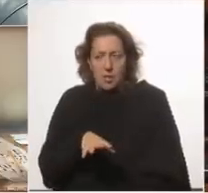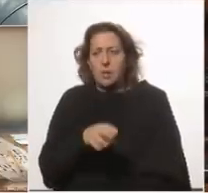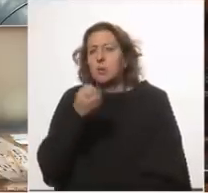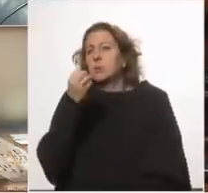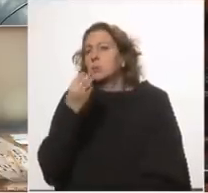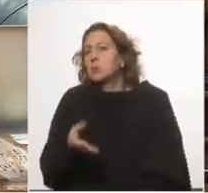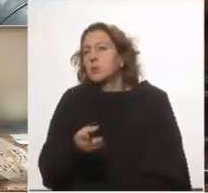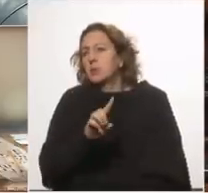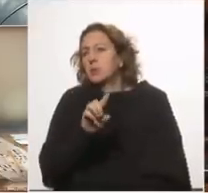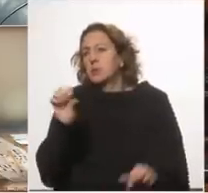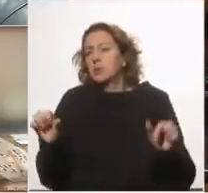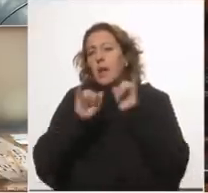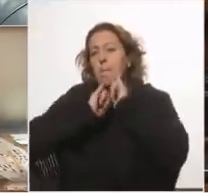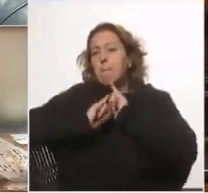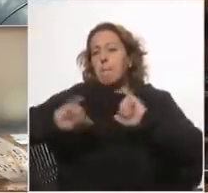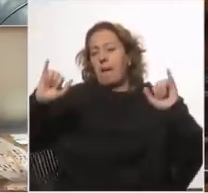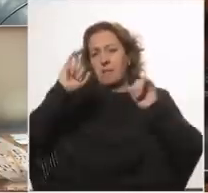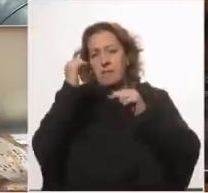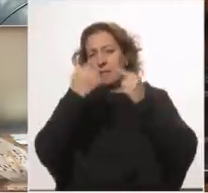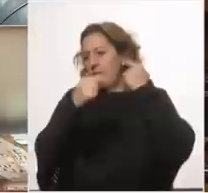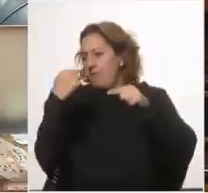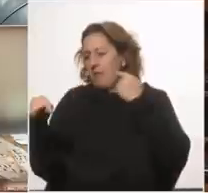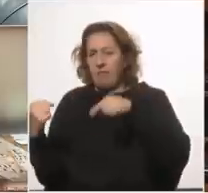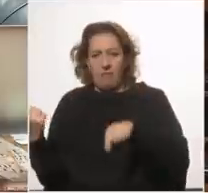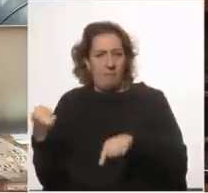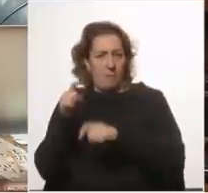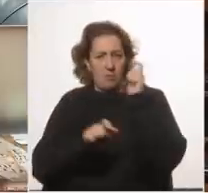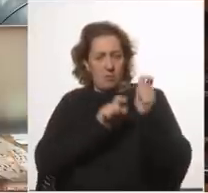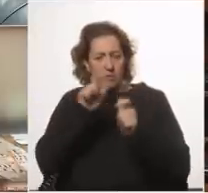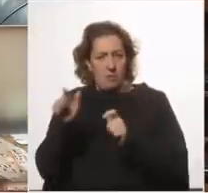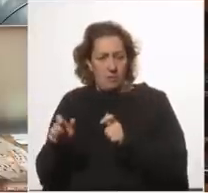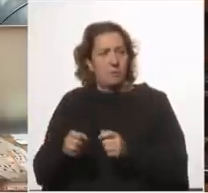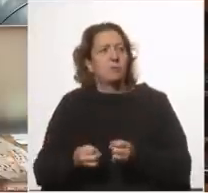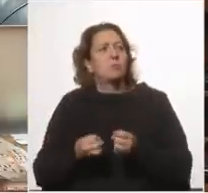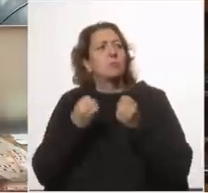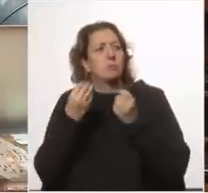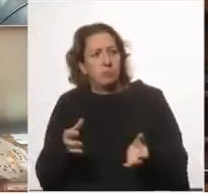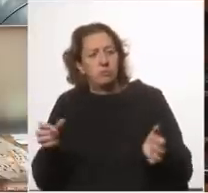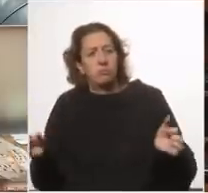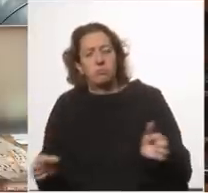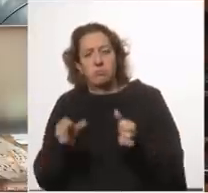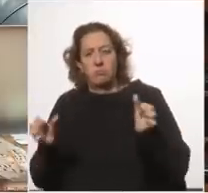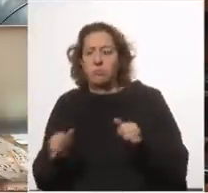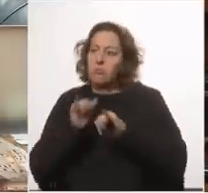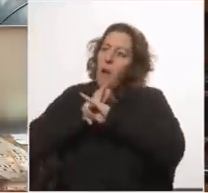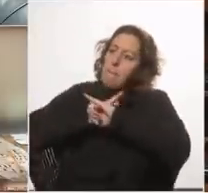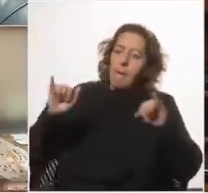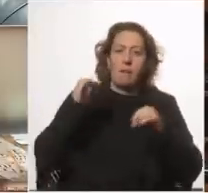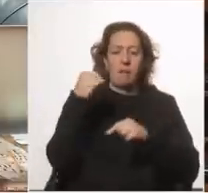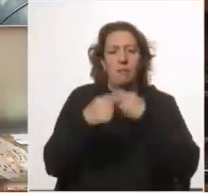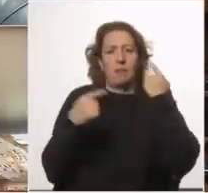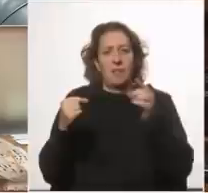¿por qué no se llevó a cabo una campaña diferenciada según población? ¿por qué no se llevó a campaña diferenciada por departamento?